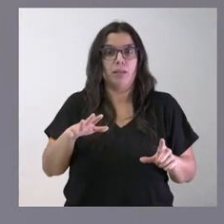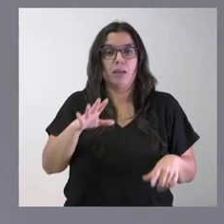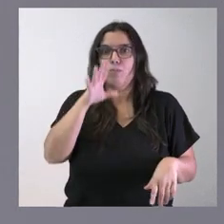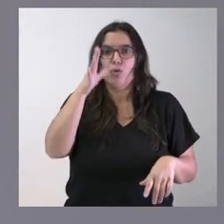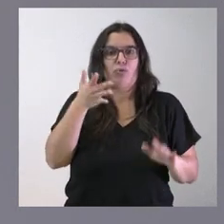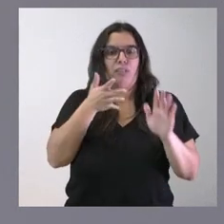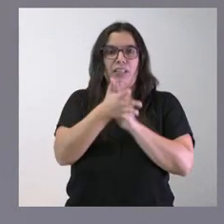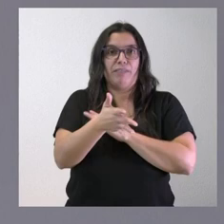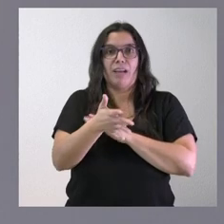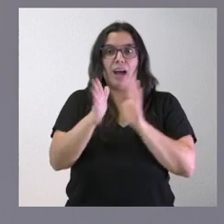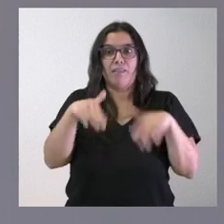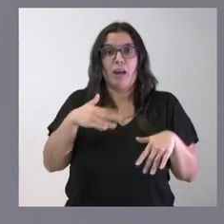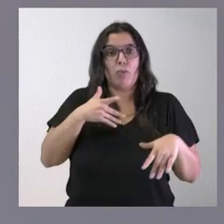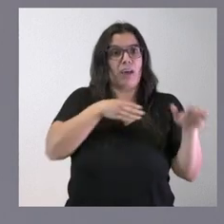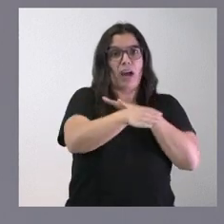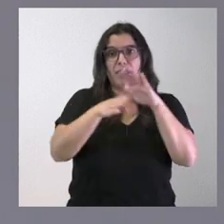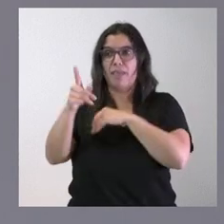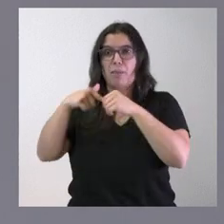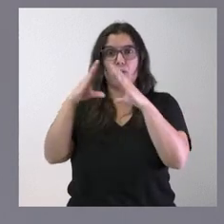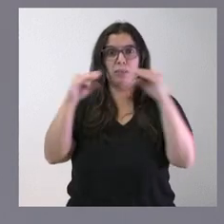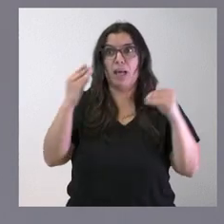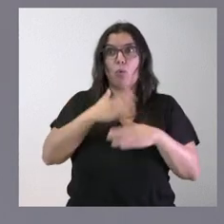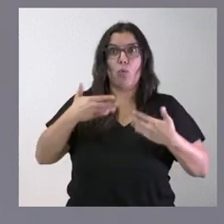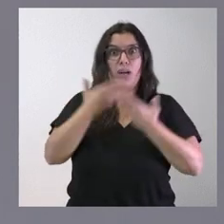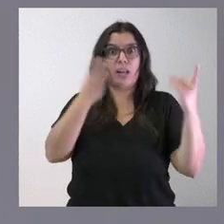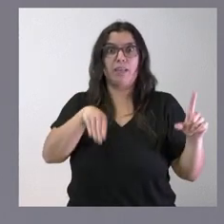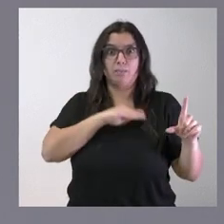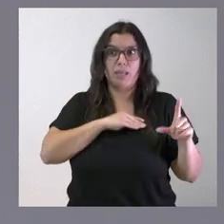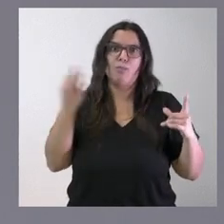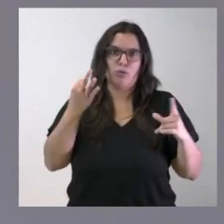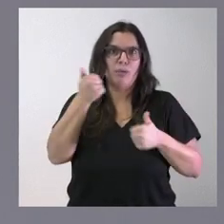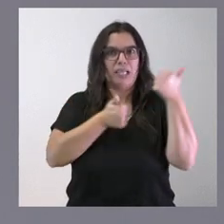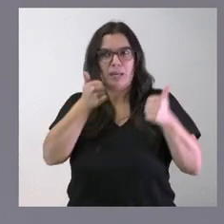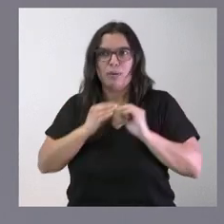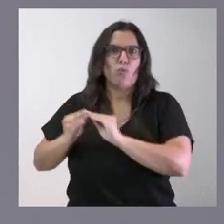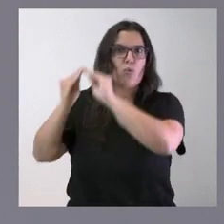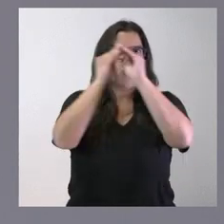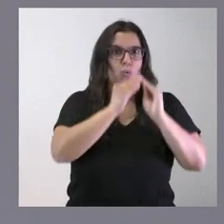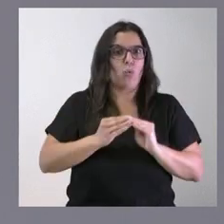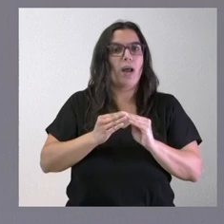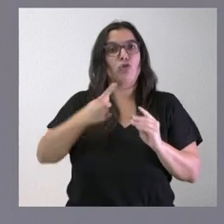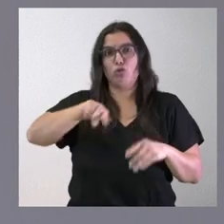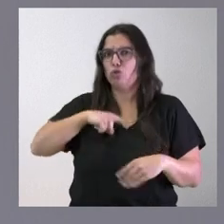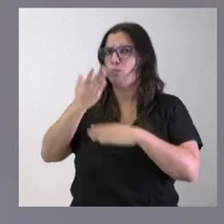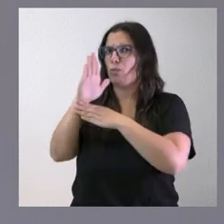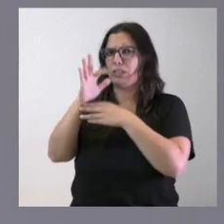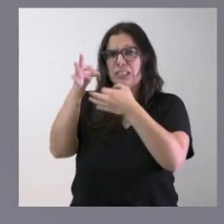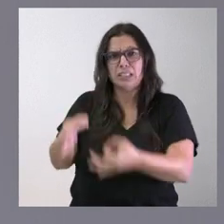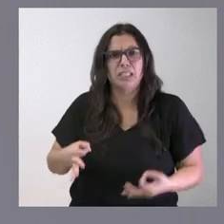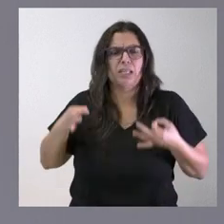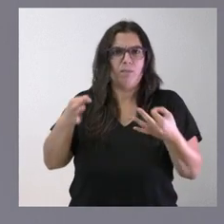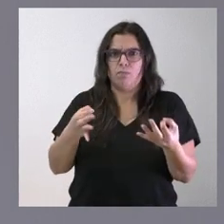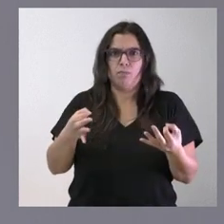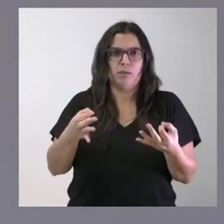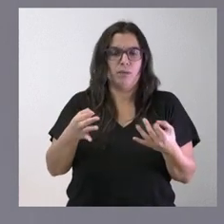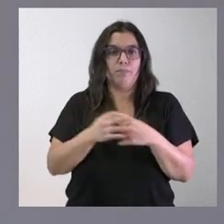universitario a cualquier plaza de universidad en el contexto nacional, la EBAU sea única. Esta ha sido siempre nuestra propuesta, nuestra aportación.